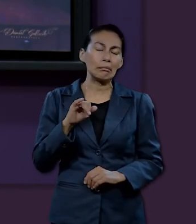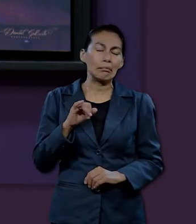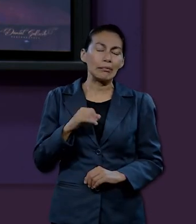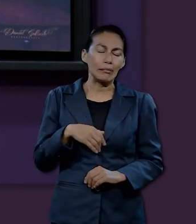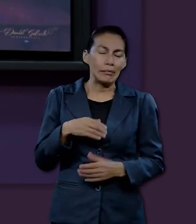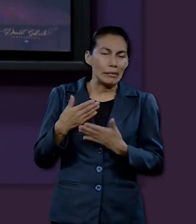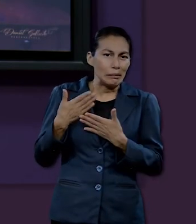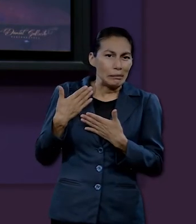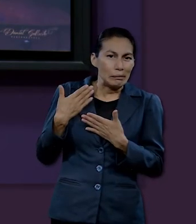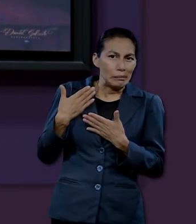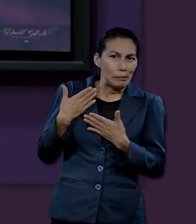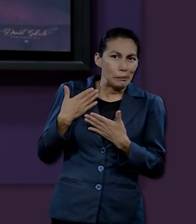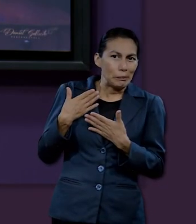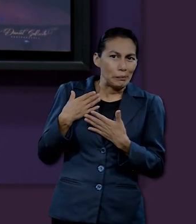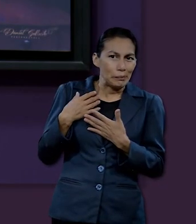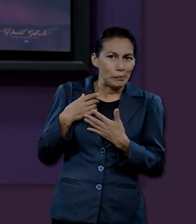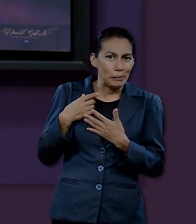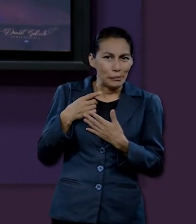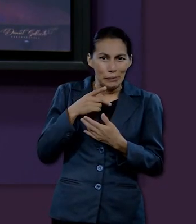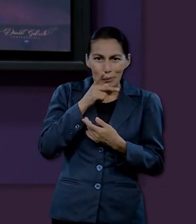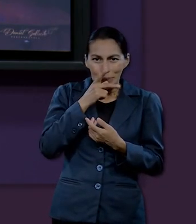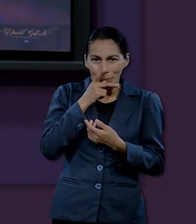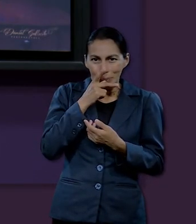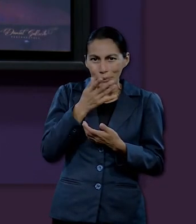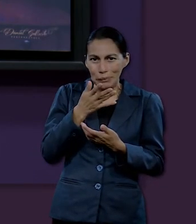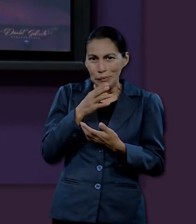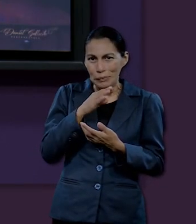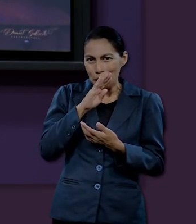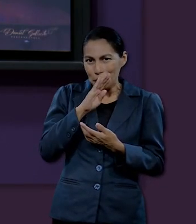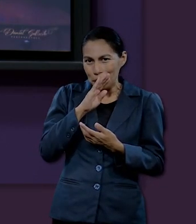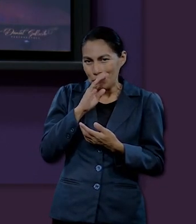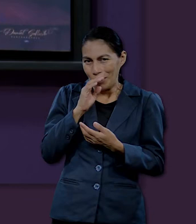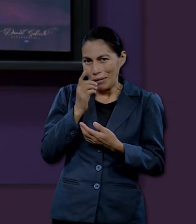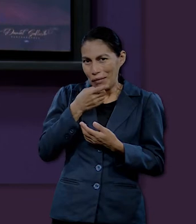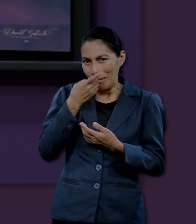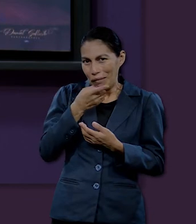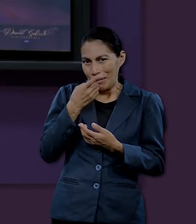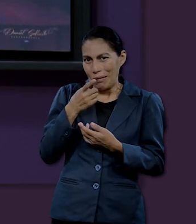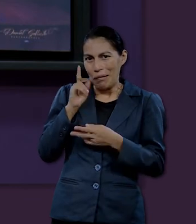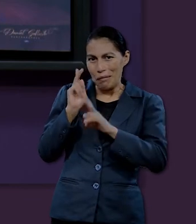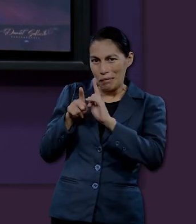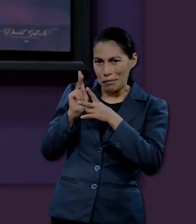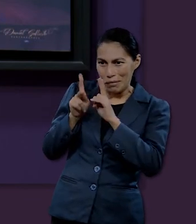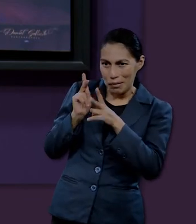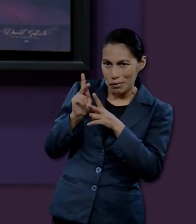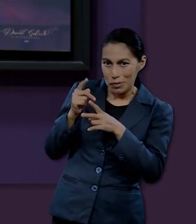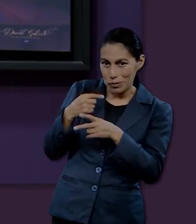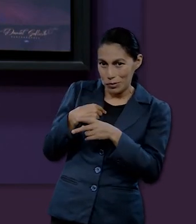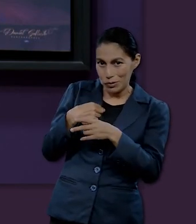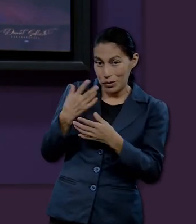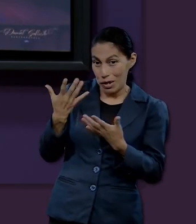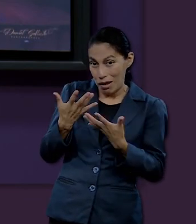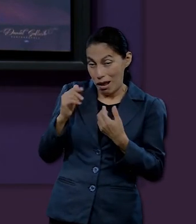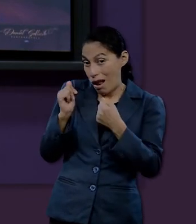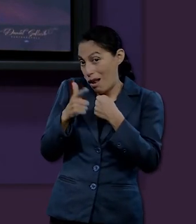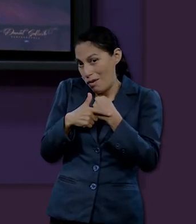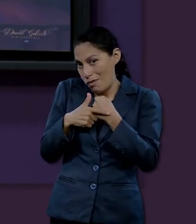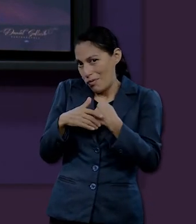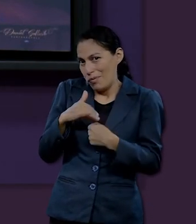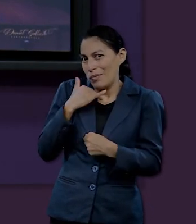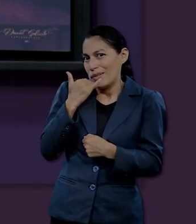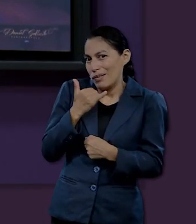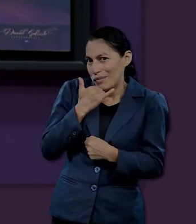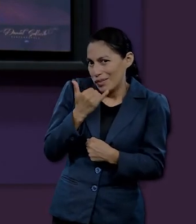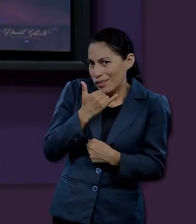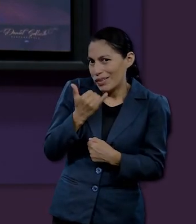pequeña disciplina, por así decirlo con esa paz. una conversación de algo que yo no había hecho correcto y me ayuda porque